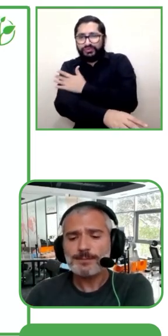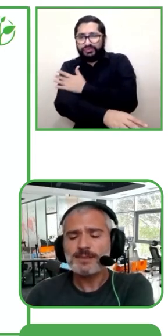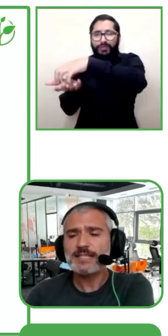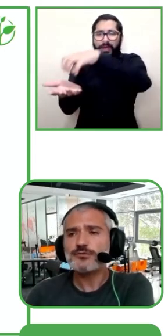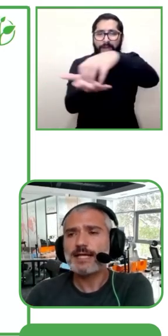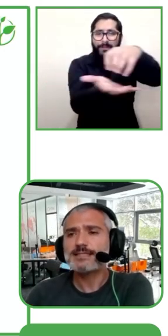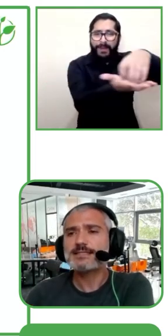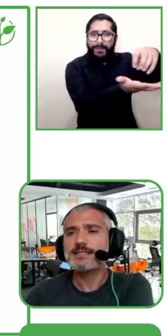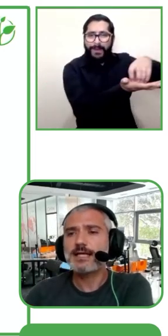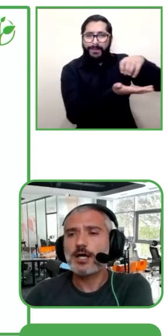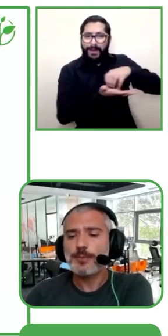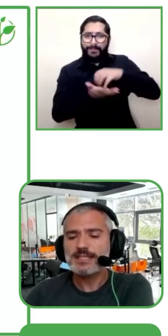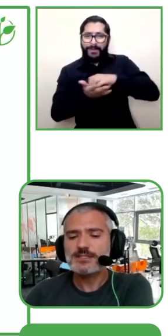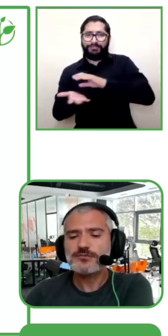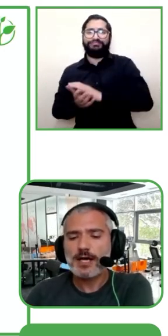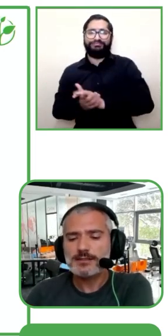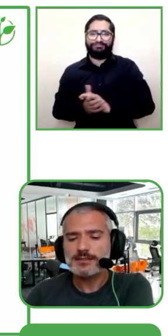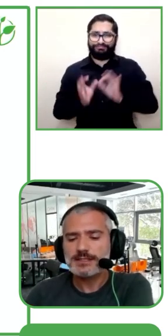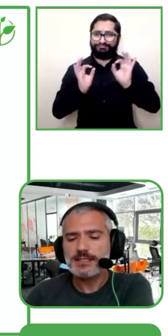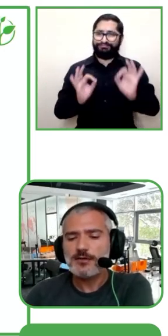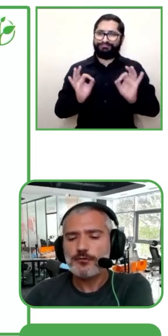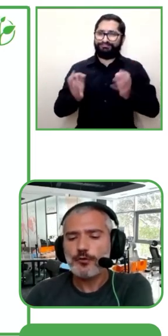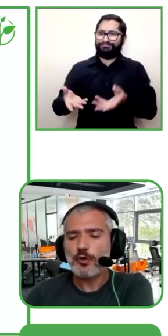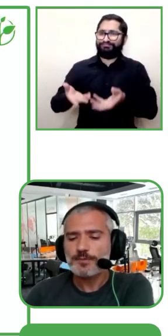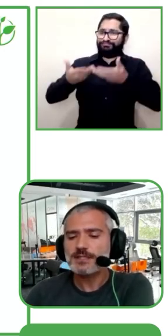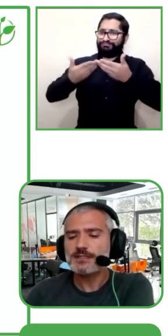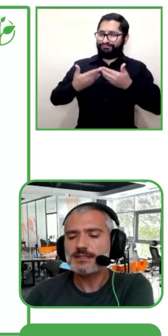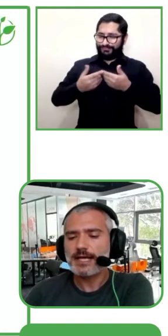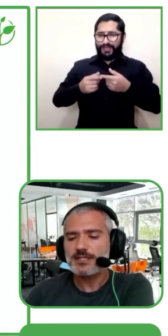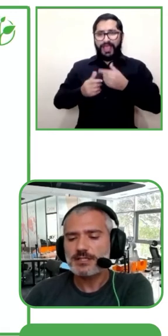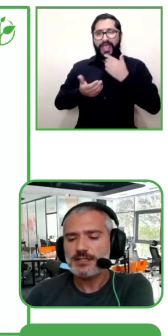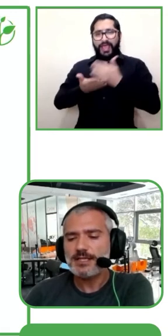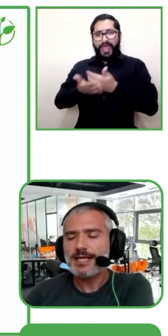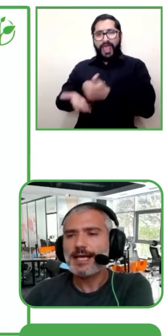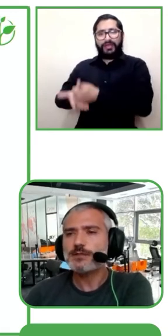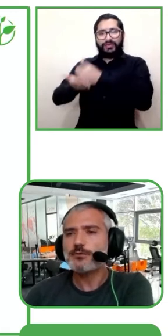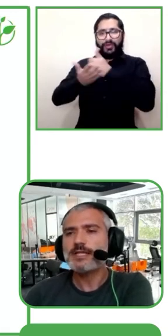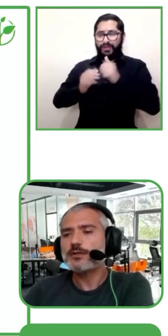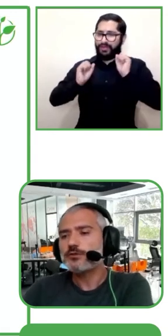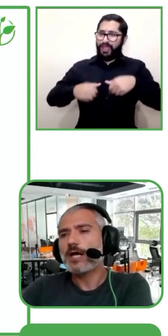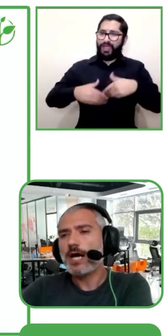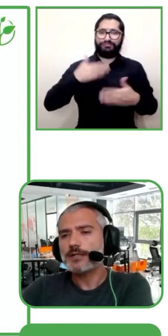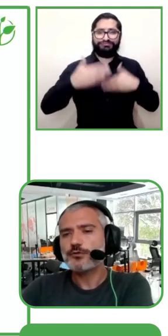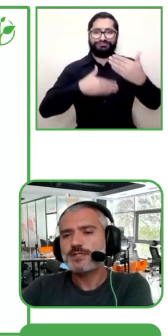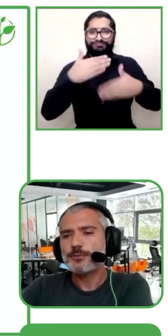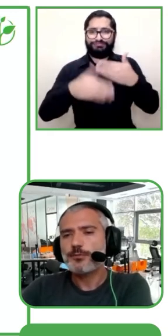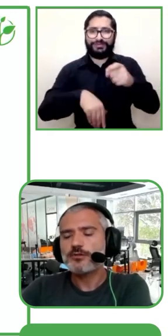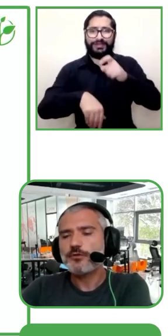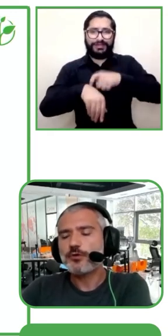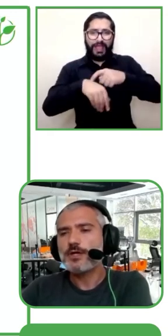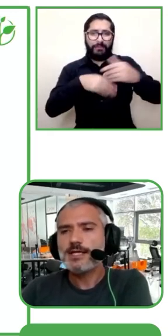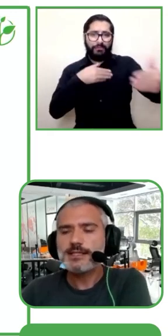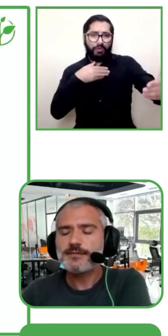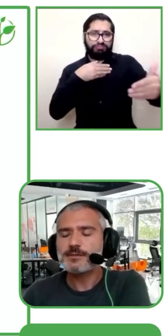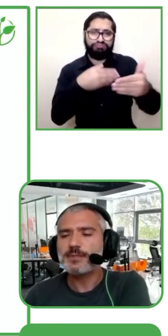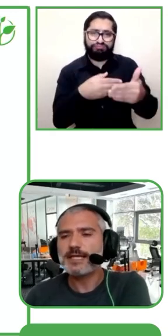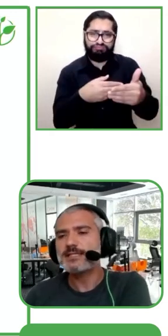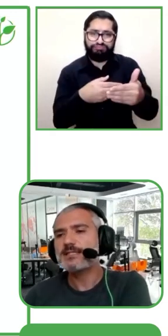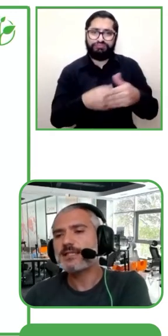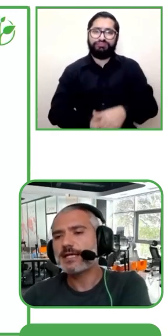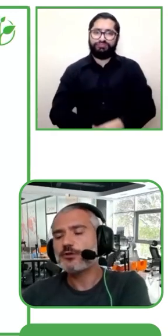rápidamente a largo plazo a largo plazo también planificamos utilizar la realidad